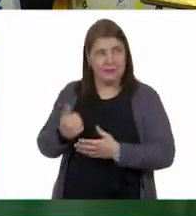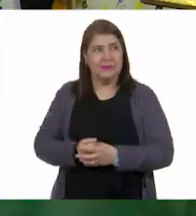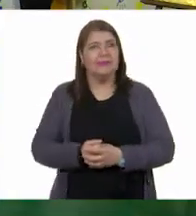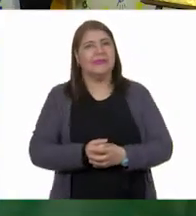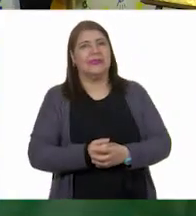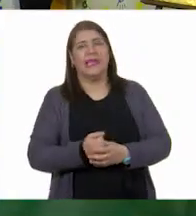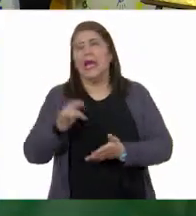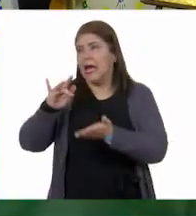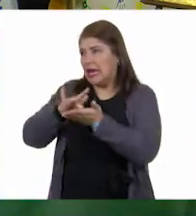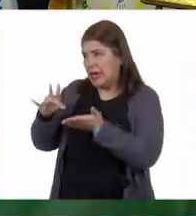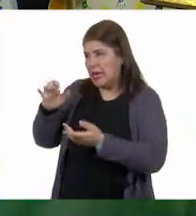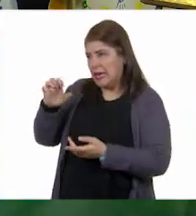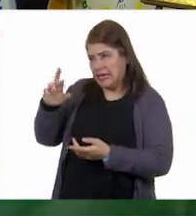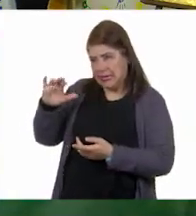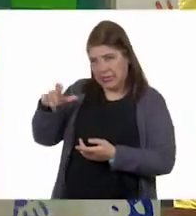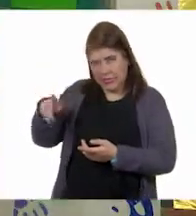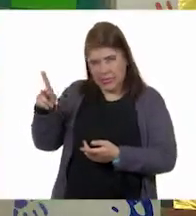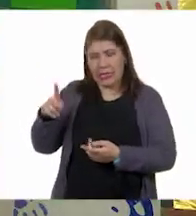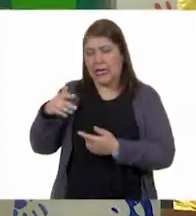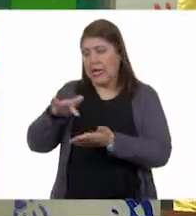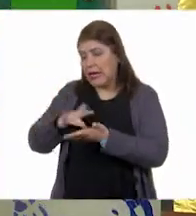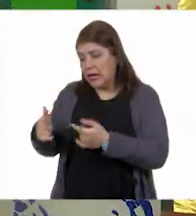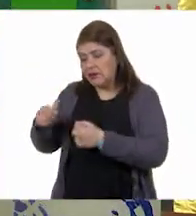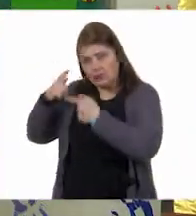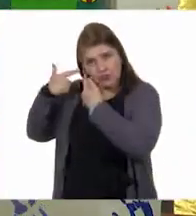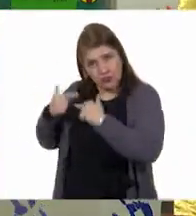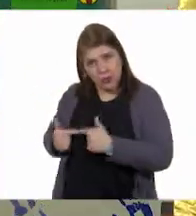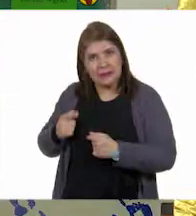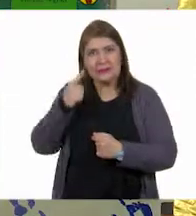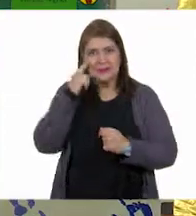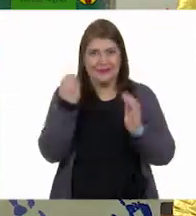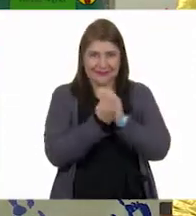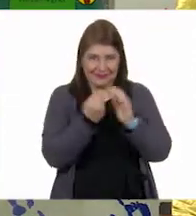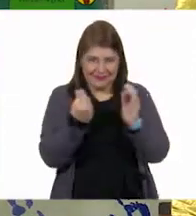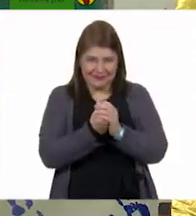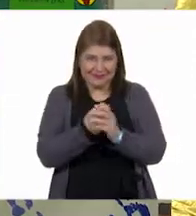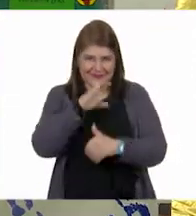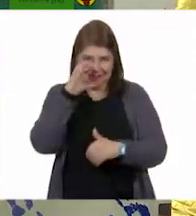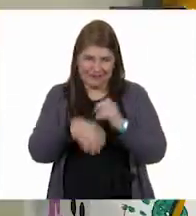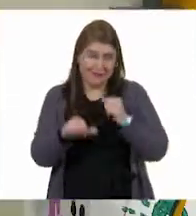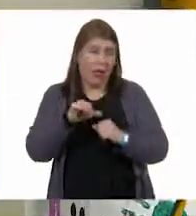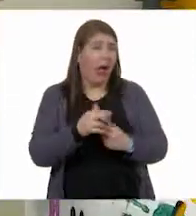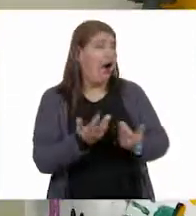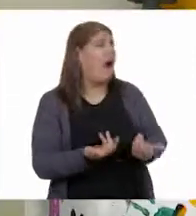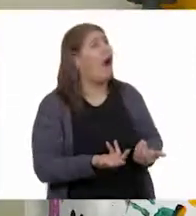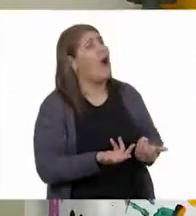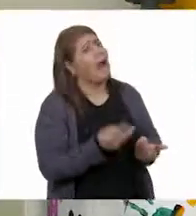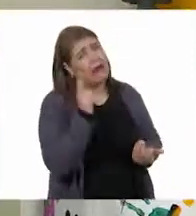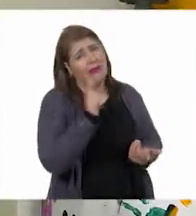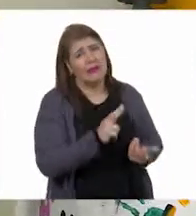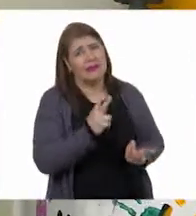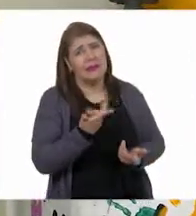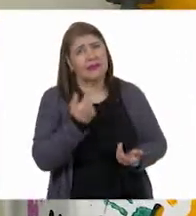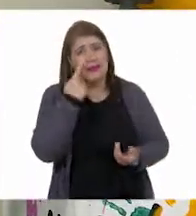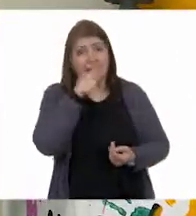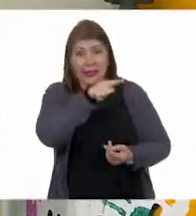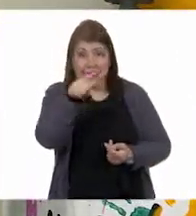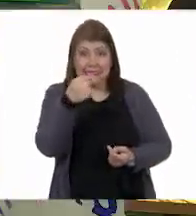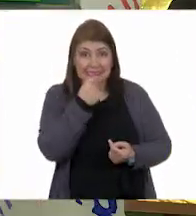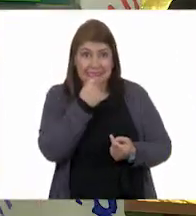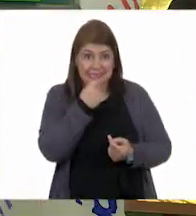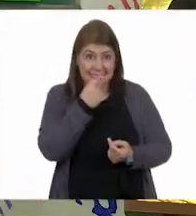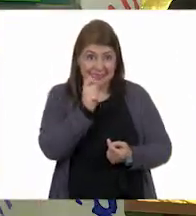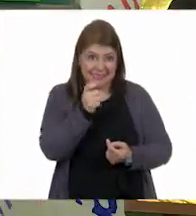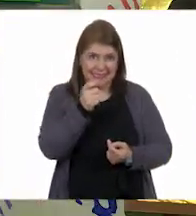muchas gracias. Gloria, gracias. Comprendieron muy bien la clase, ya terminó la clase del día de hoy. Despídete de las niñas y los niños, por favor,